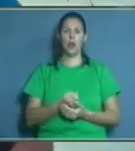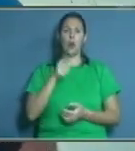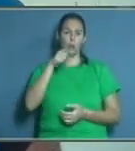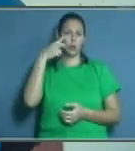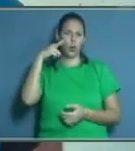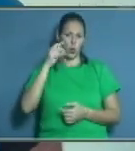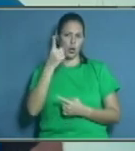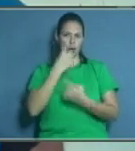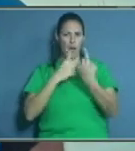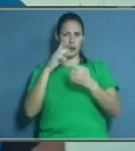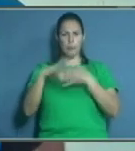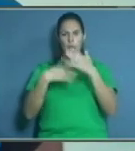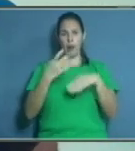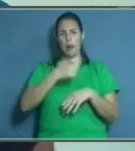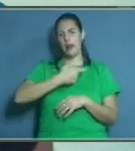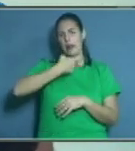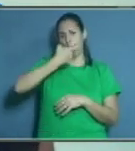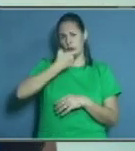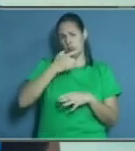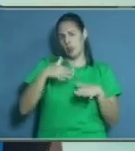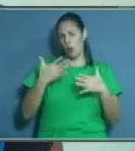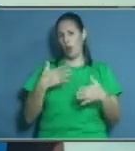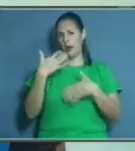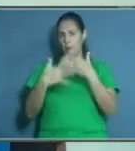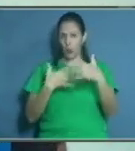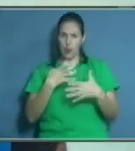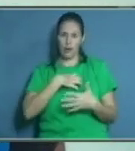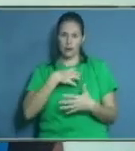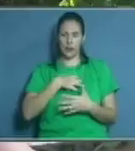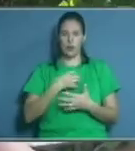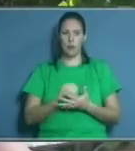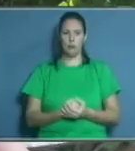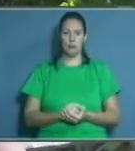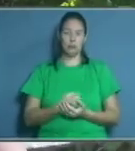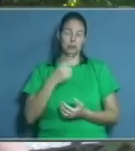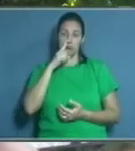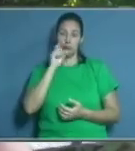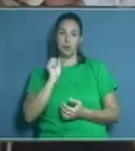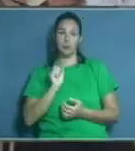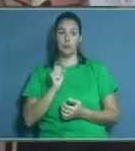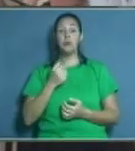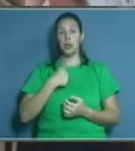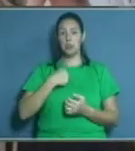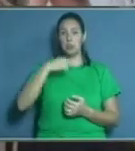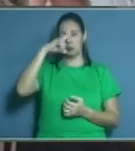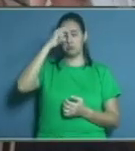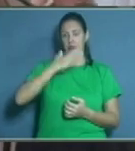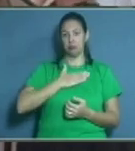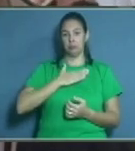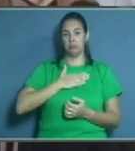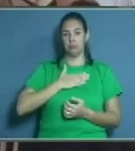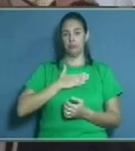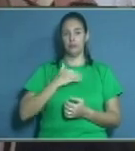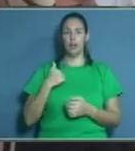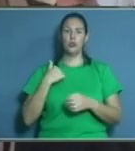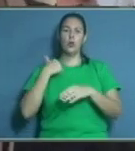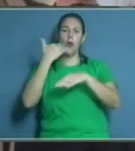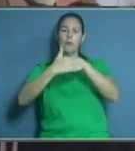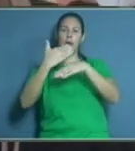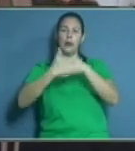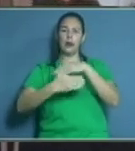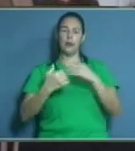su prótesis dental y qué tipo de problemas ha tenido, es decir, en la boca? No, amor. Yo soy uno de ellos. A mi hermano. ¿Qué le pasó?